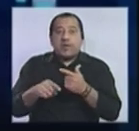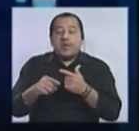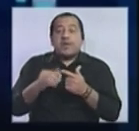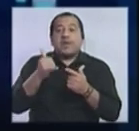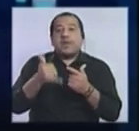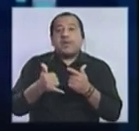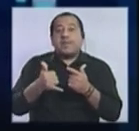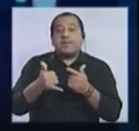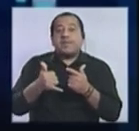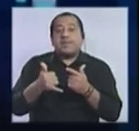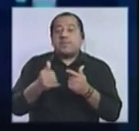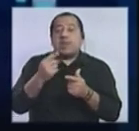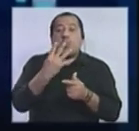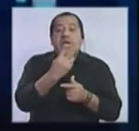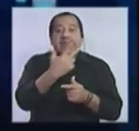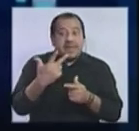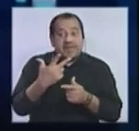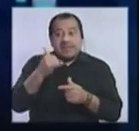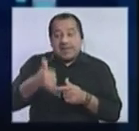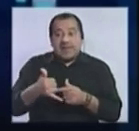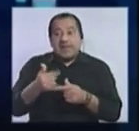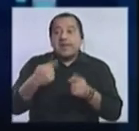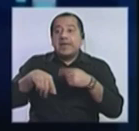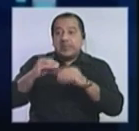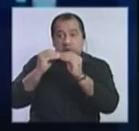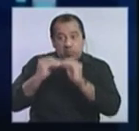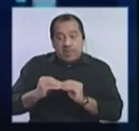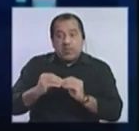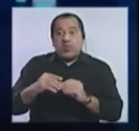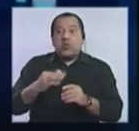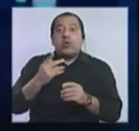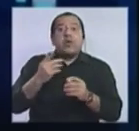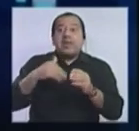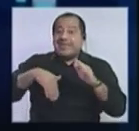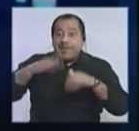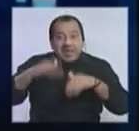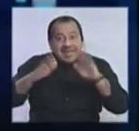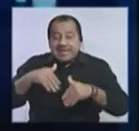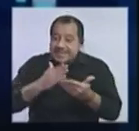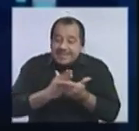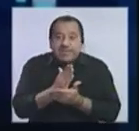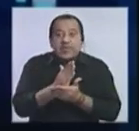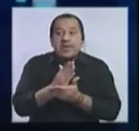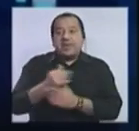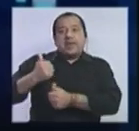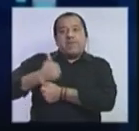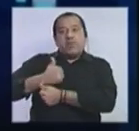43 bancas. Exacto. O que, irremediablemente, dependen cualquiera de los dos de los 11